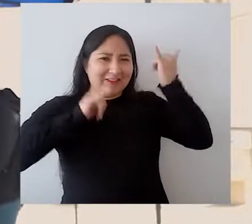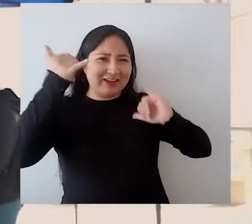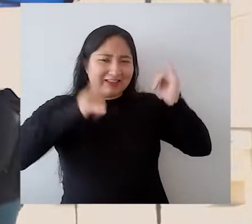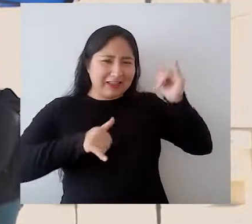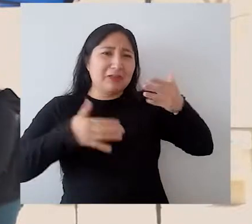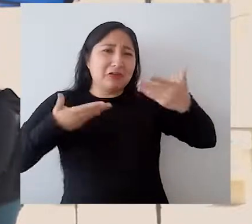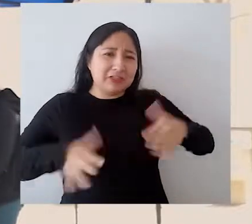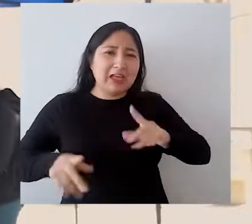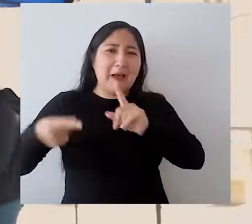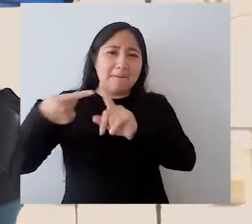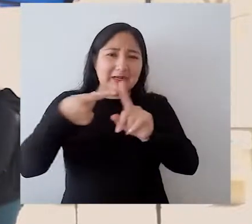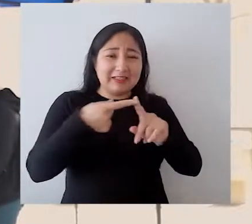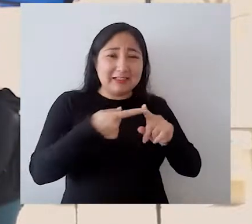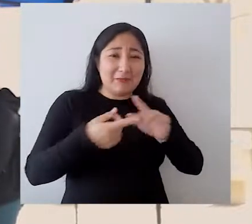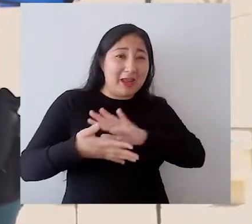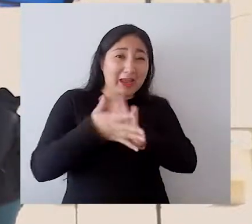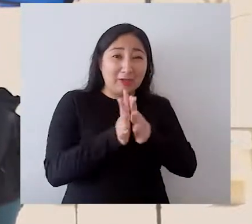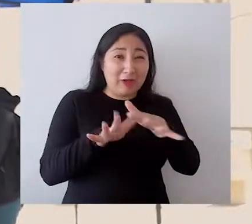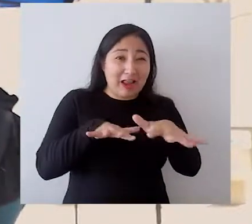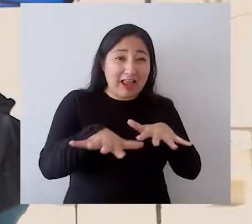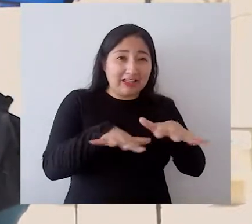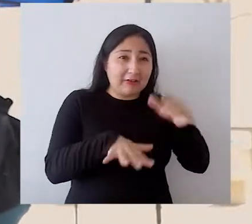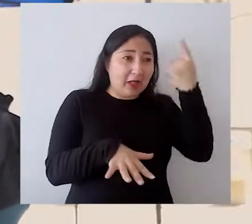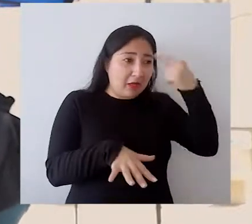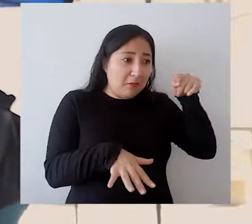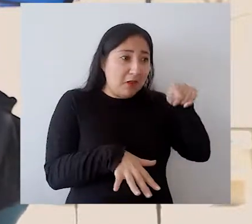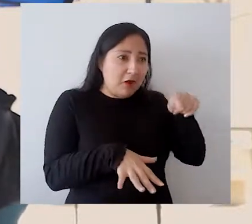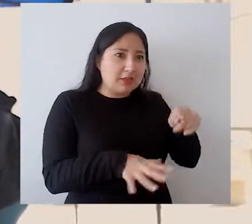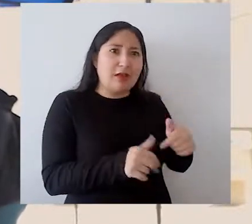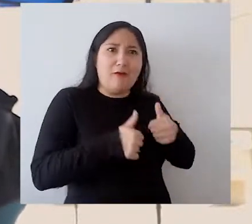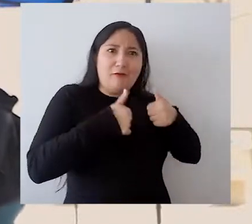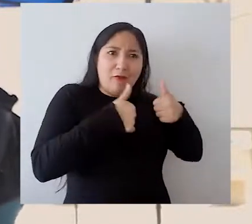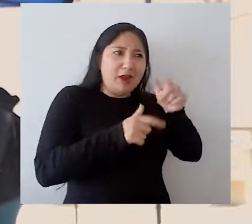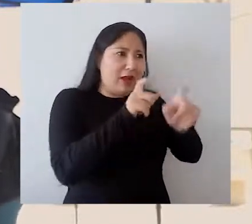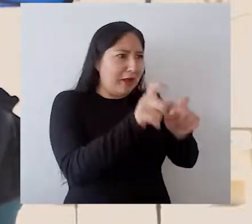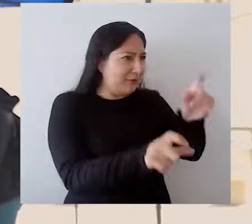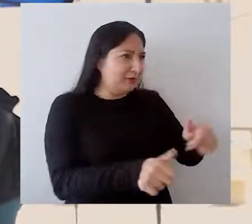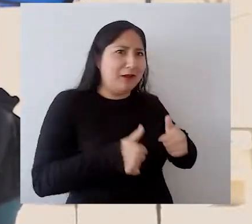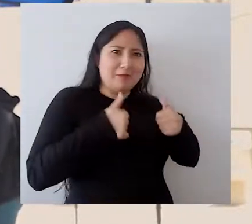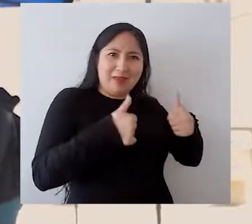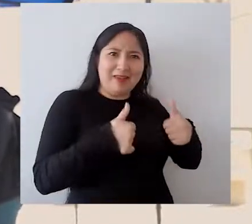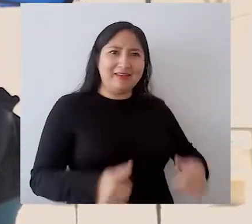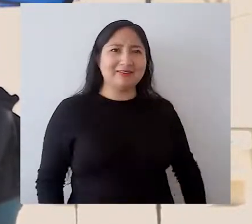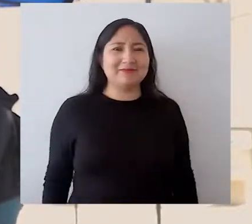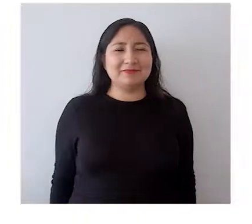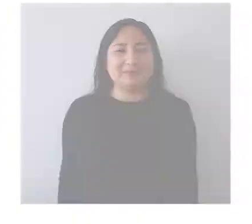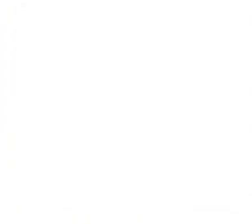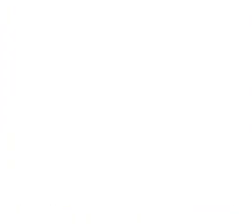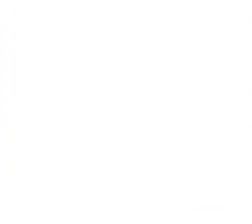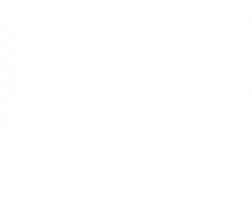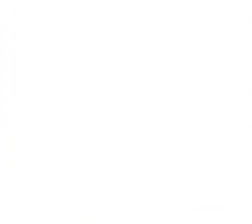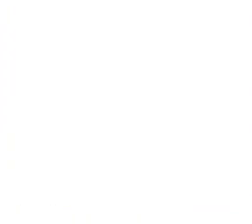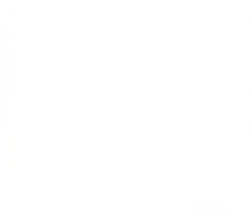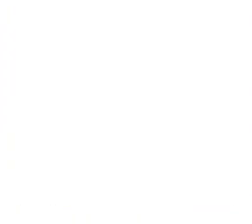fue bastante divertido. No he participado de todas las actividades, pero las que participamos son bastante bien. Y la gente lo tiene bastante bien.